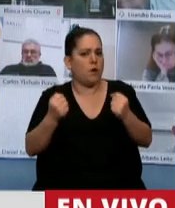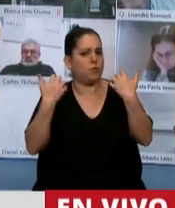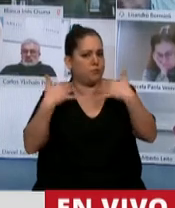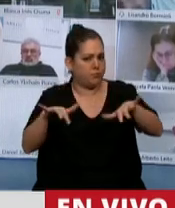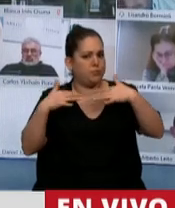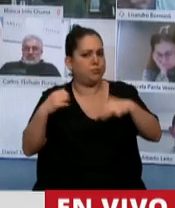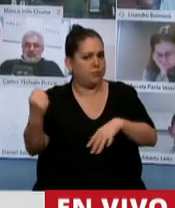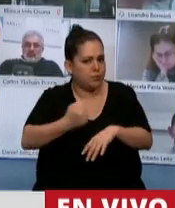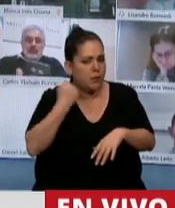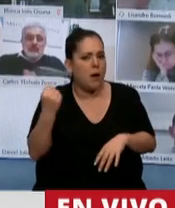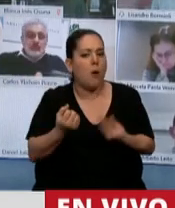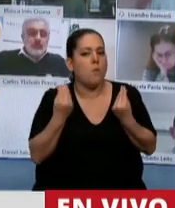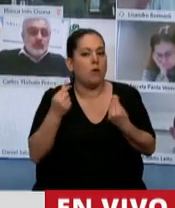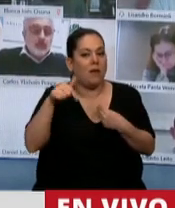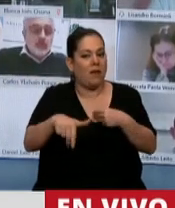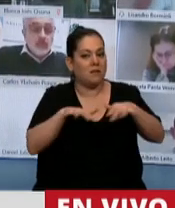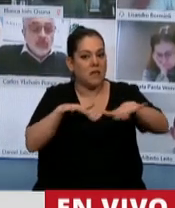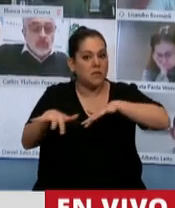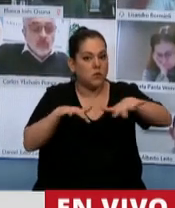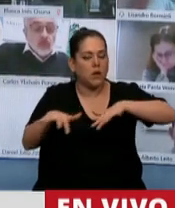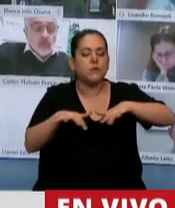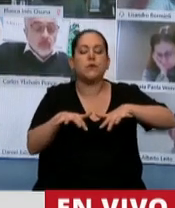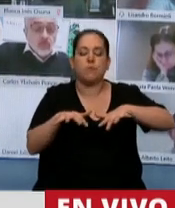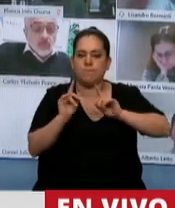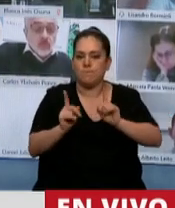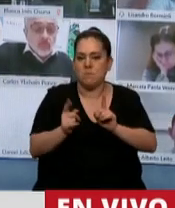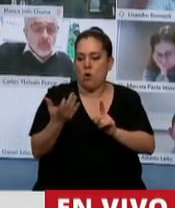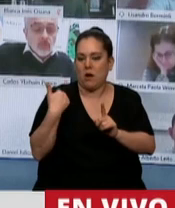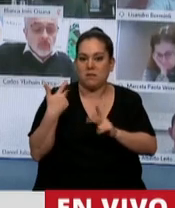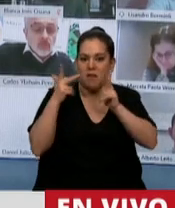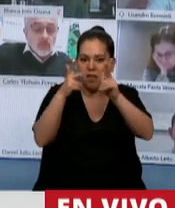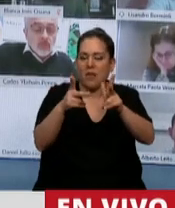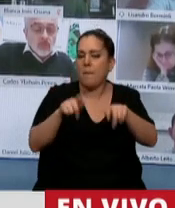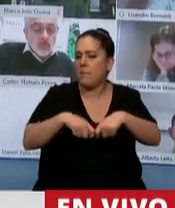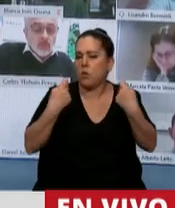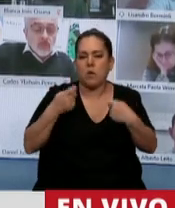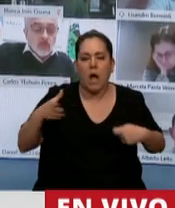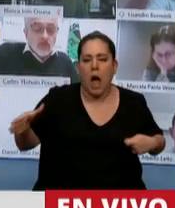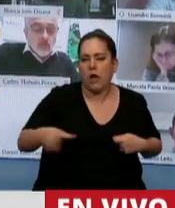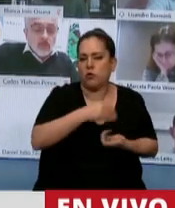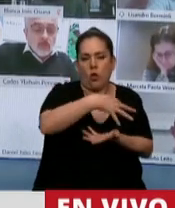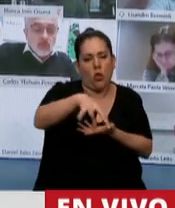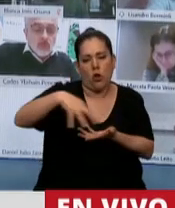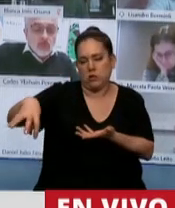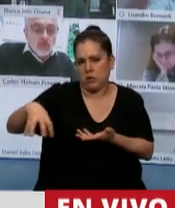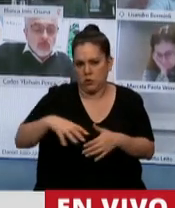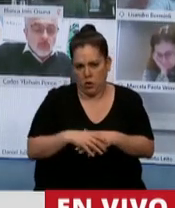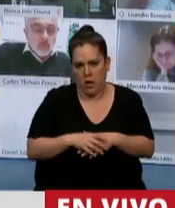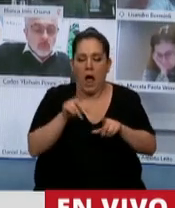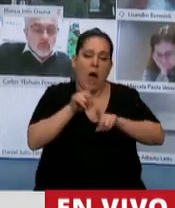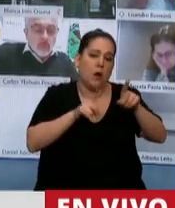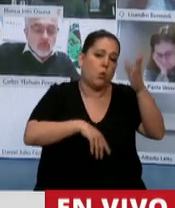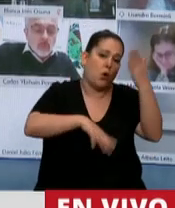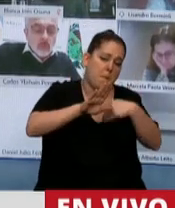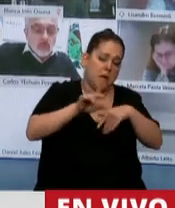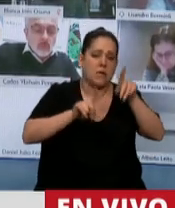importante también porque esta situación extraordinaria, como decía recién, afecta a todos los sectores en mayor o menor medida. De